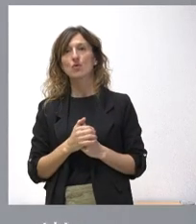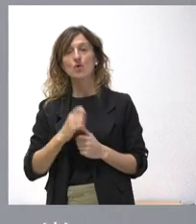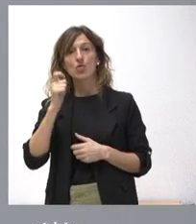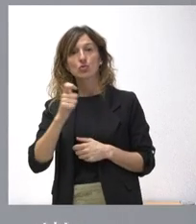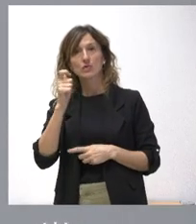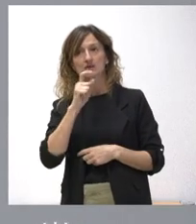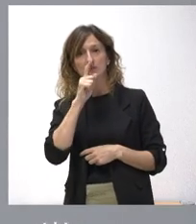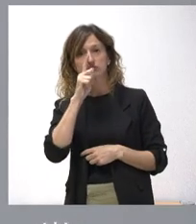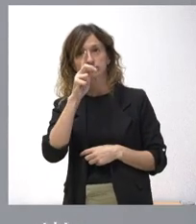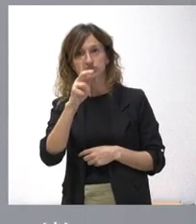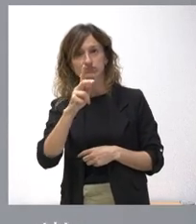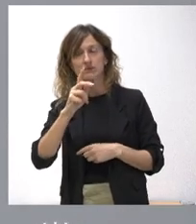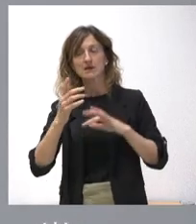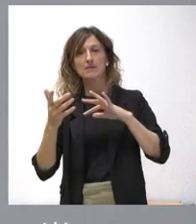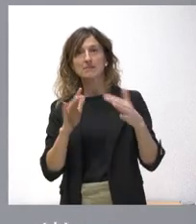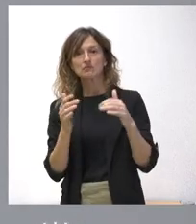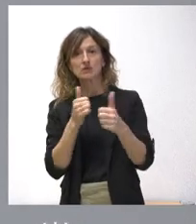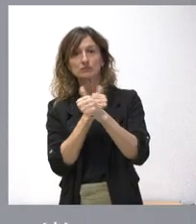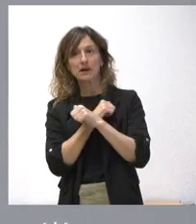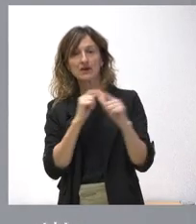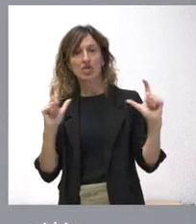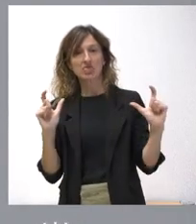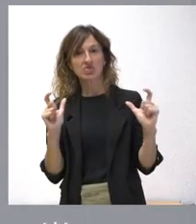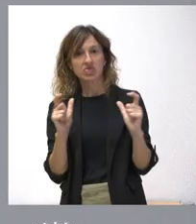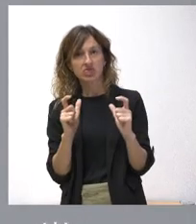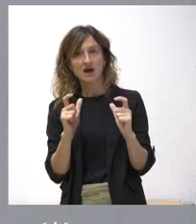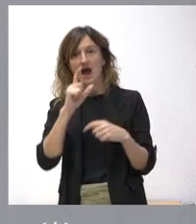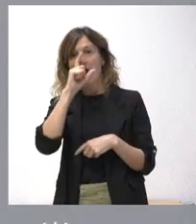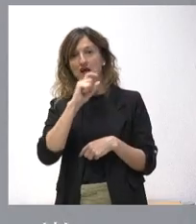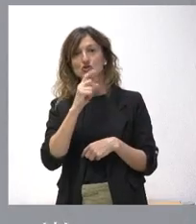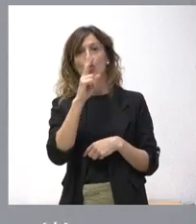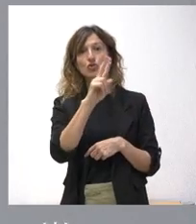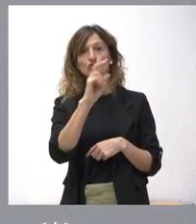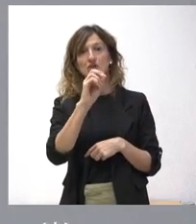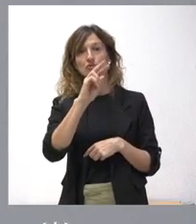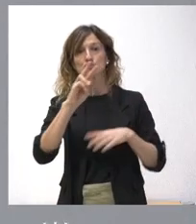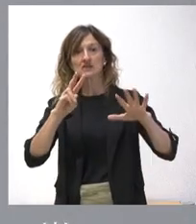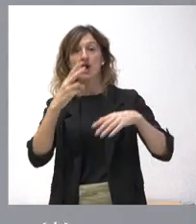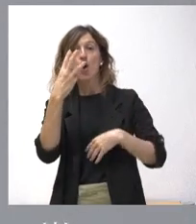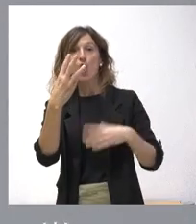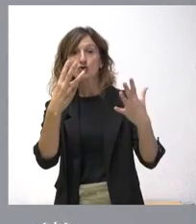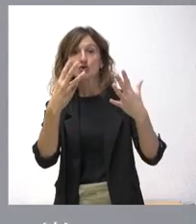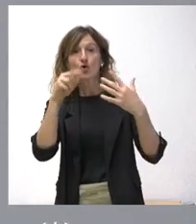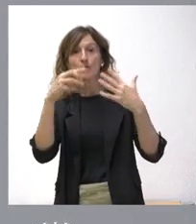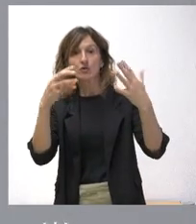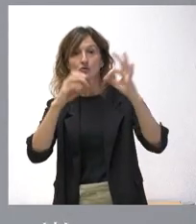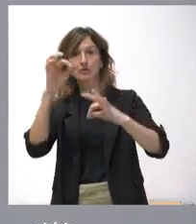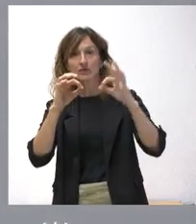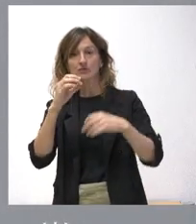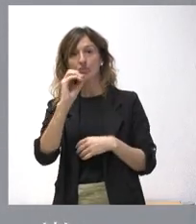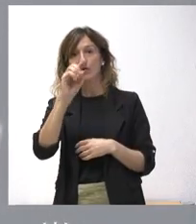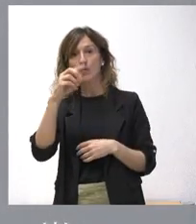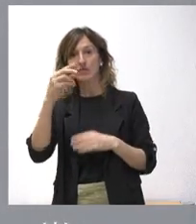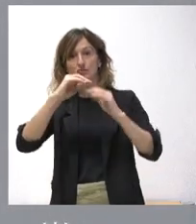seguirá esta tendencia de reducción del paro hasta alcanzar en el año 2027 el 8,8%, dos décimas por debajo